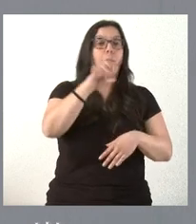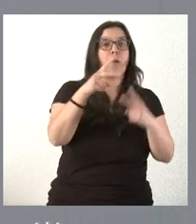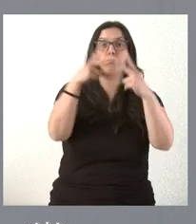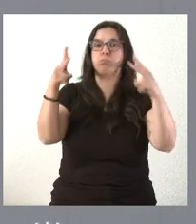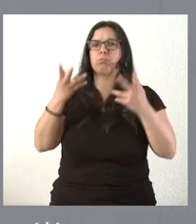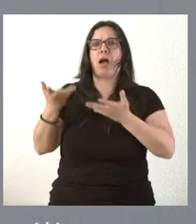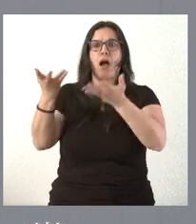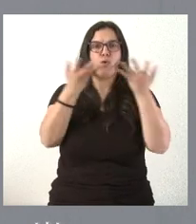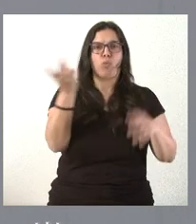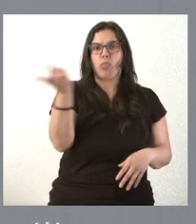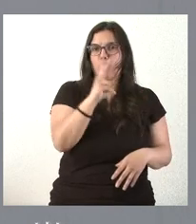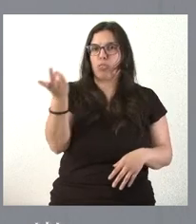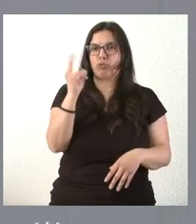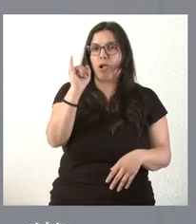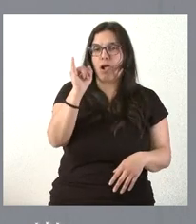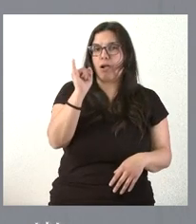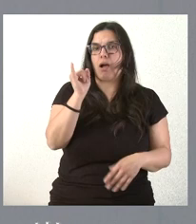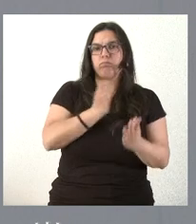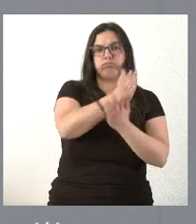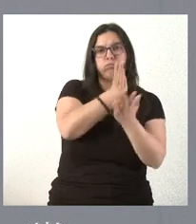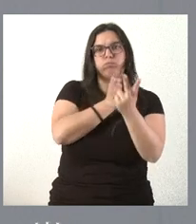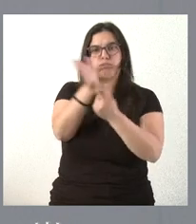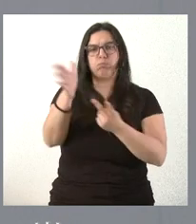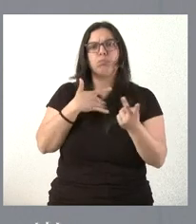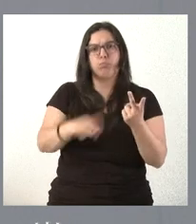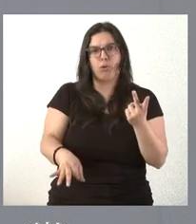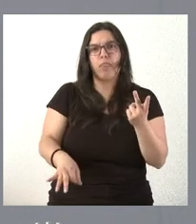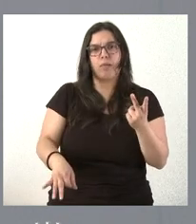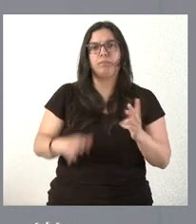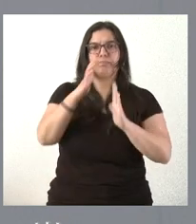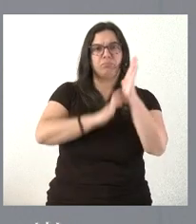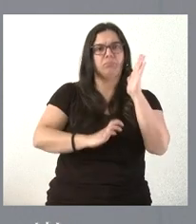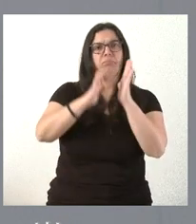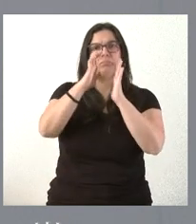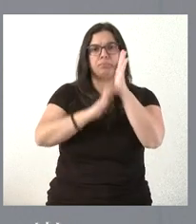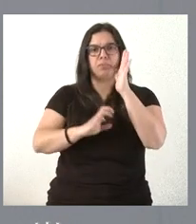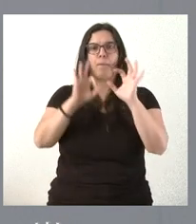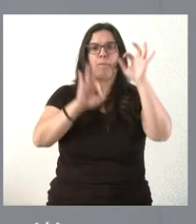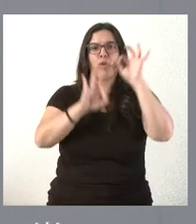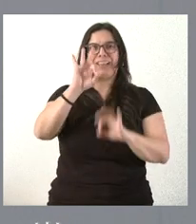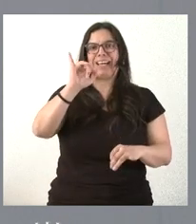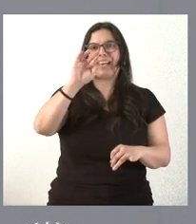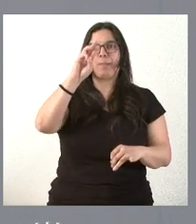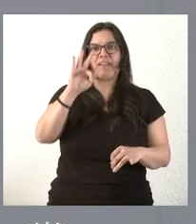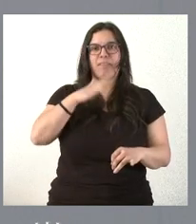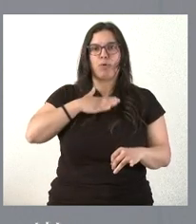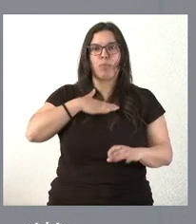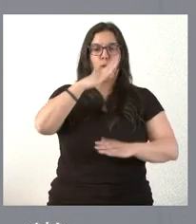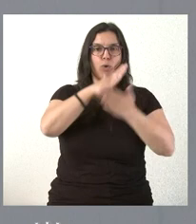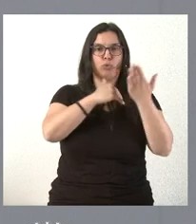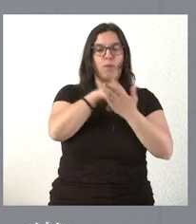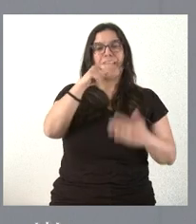por la vía de la compra, que para ambas opciones tenemos deducciones fiscales en el tramo autonómico de IRPF y también en el